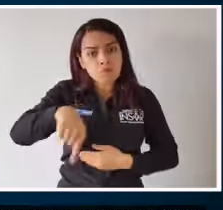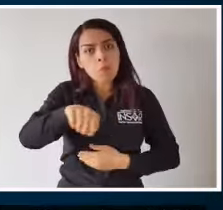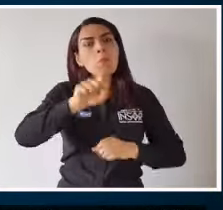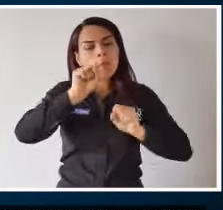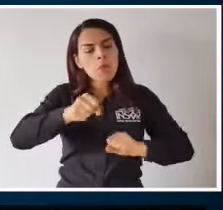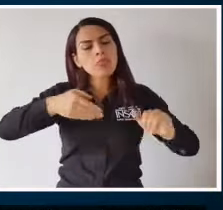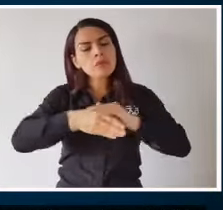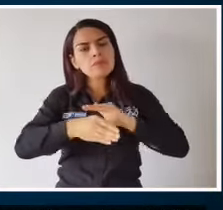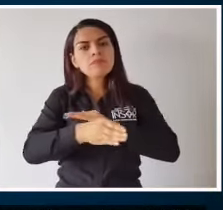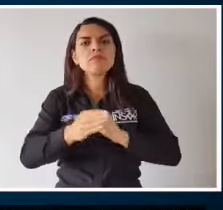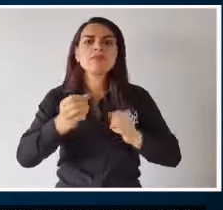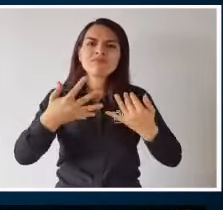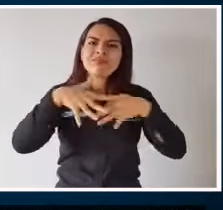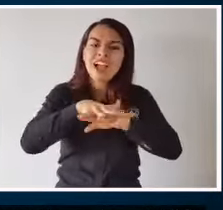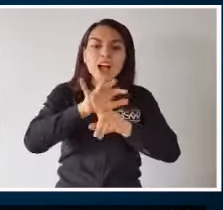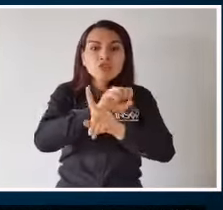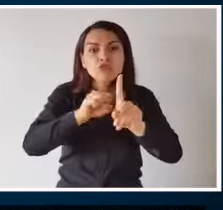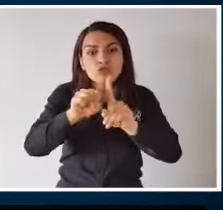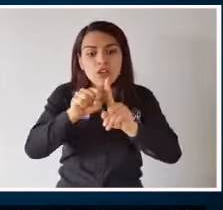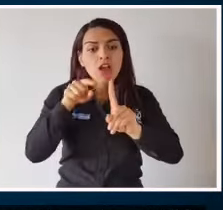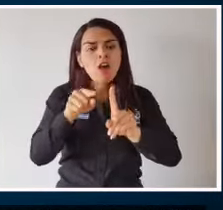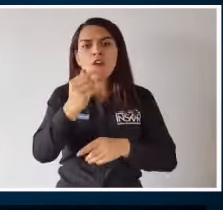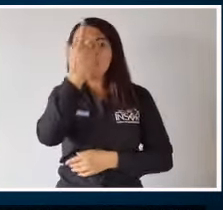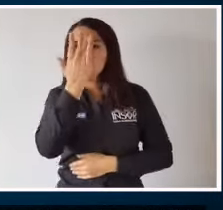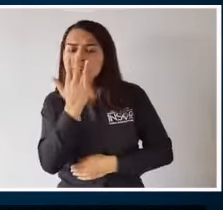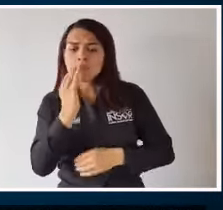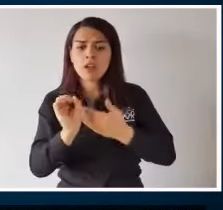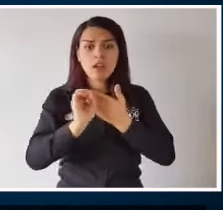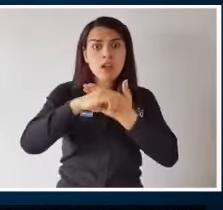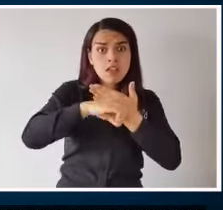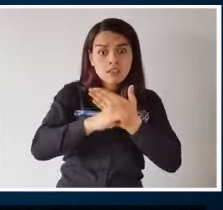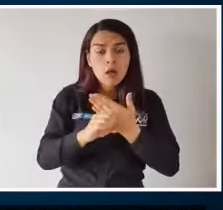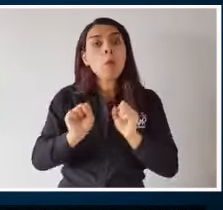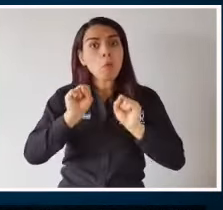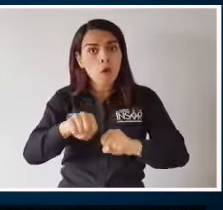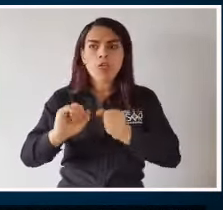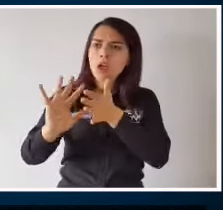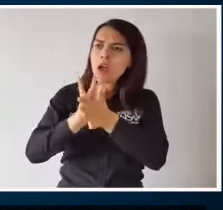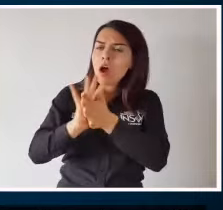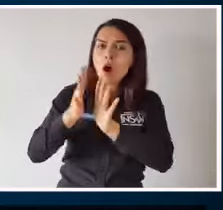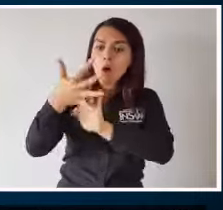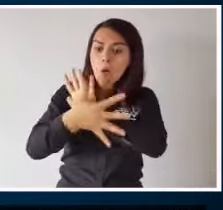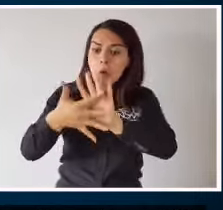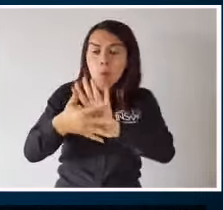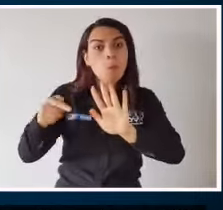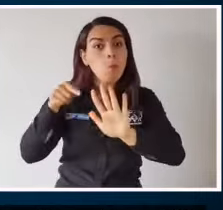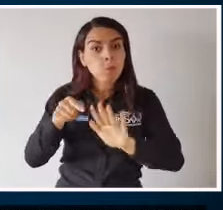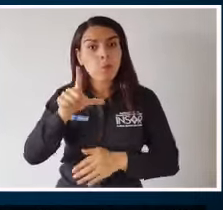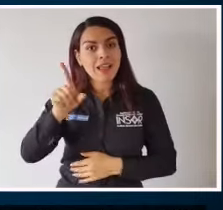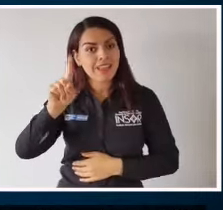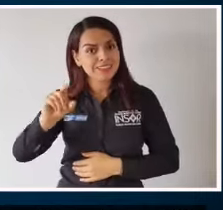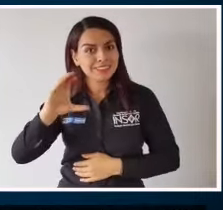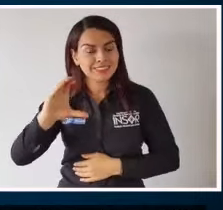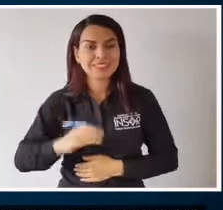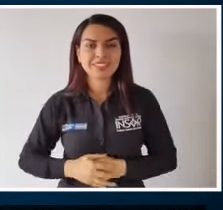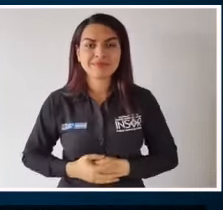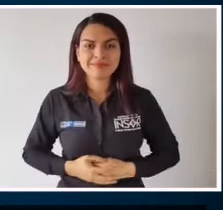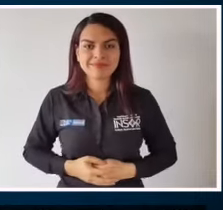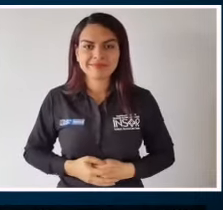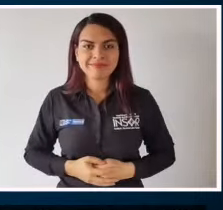y consulta nuestras redes sociales para información oportuna en lengua de señas colombiana, Facebook e Instagram.